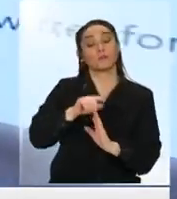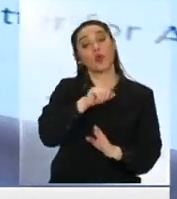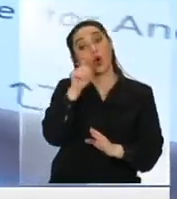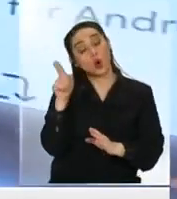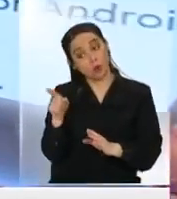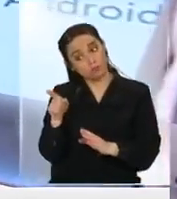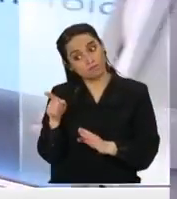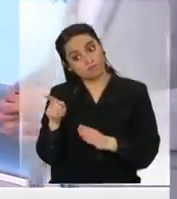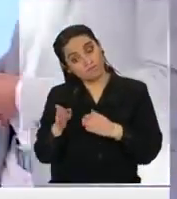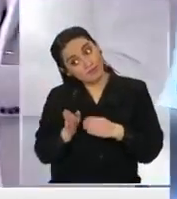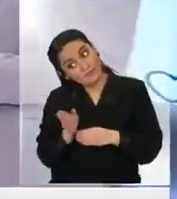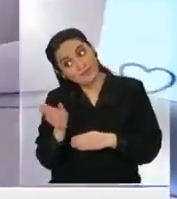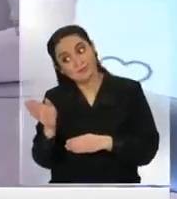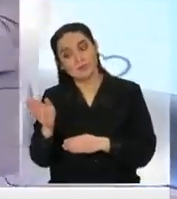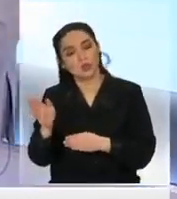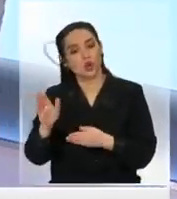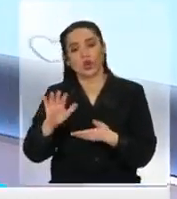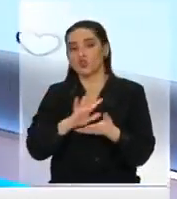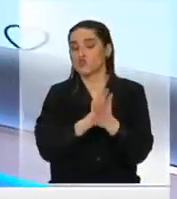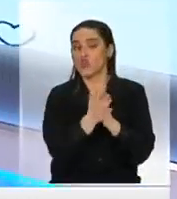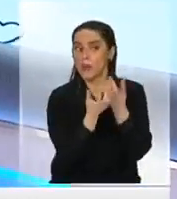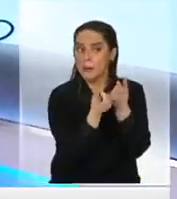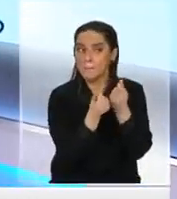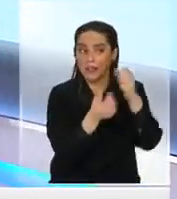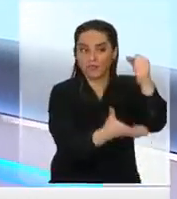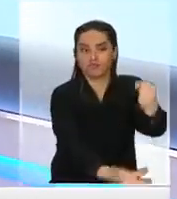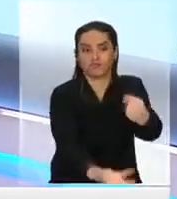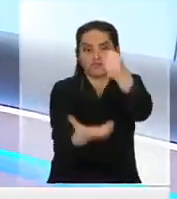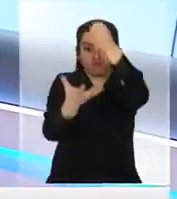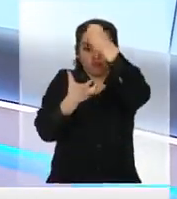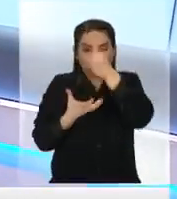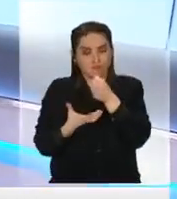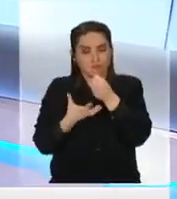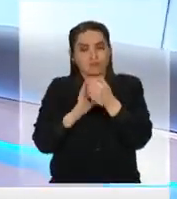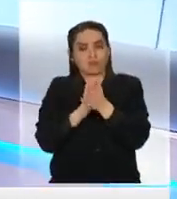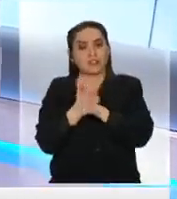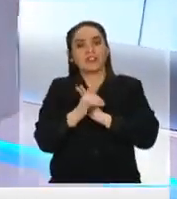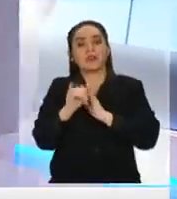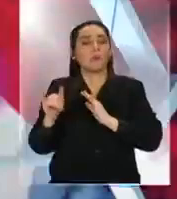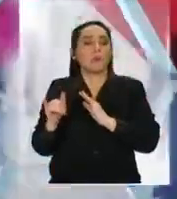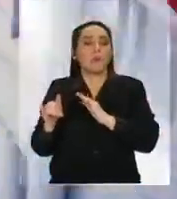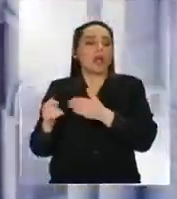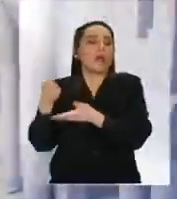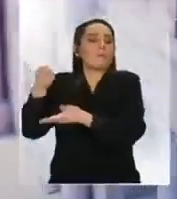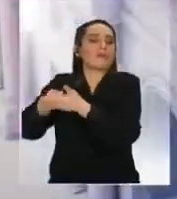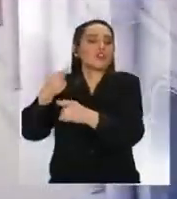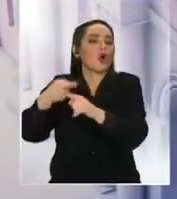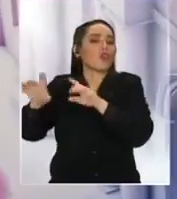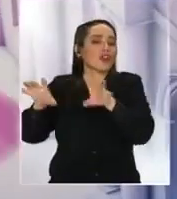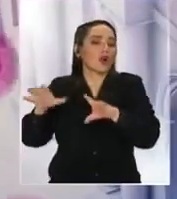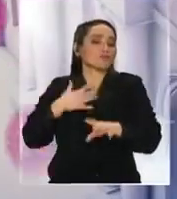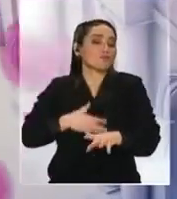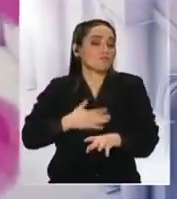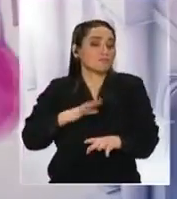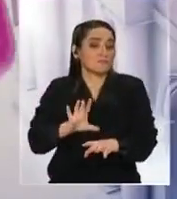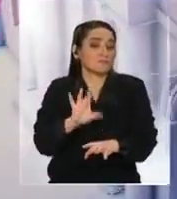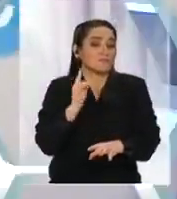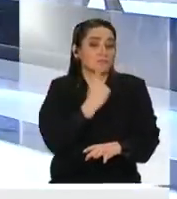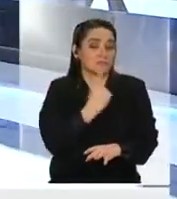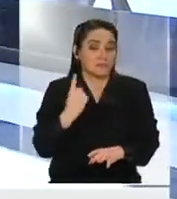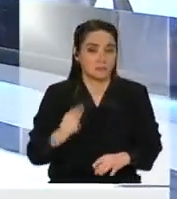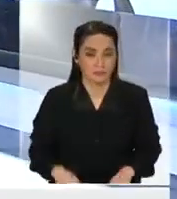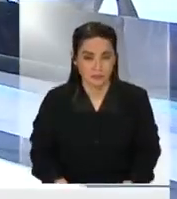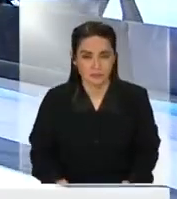la pueden retirar completa y hacer con ello la inversión que quieran. Ajá. Otro tuit. Gracias, Raúl, por escribirnos. Hashtag alerta Jadwe. sociales.